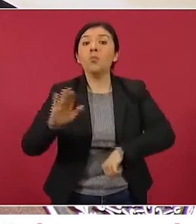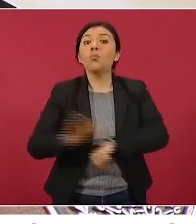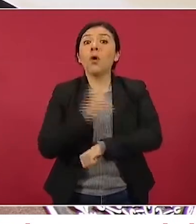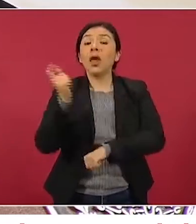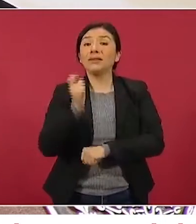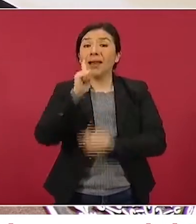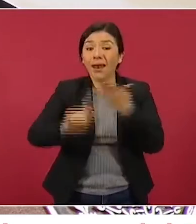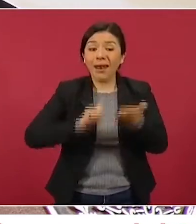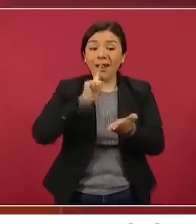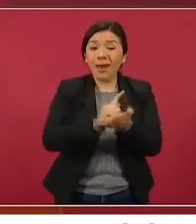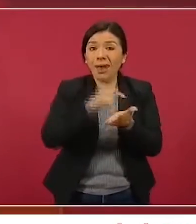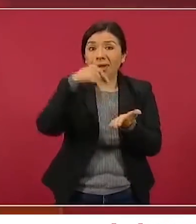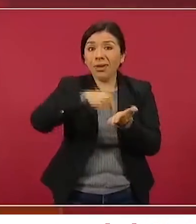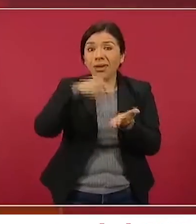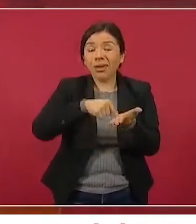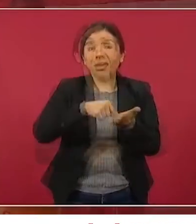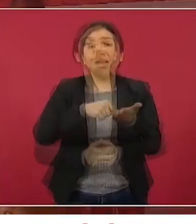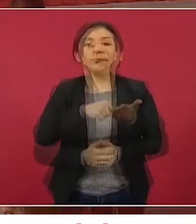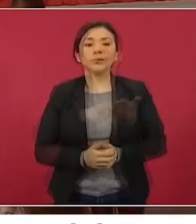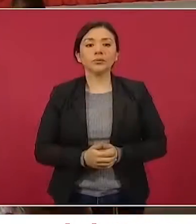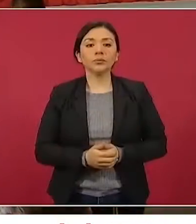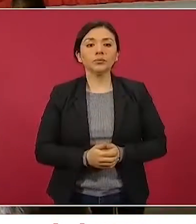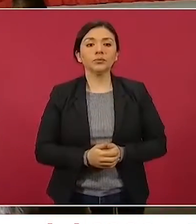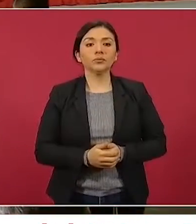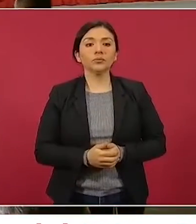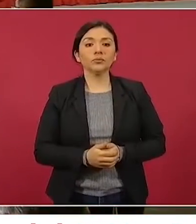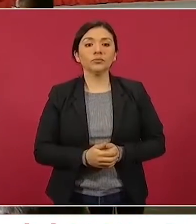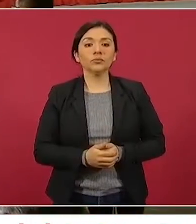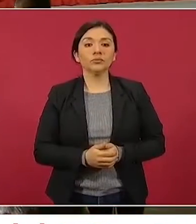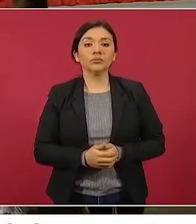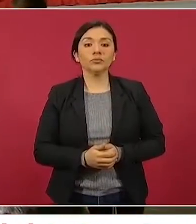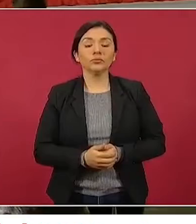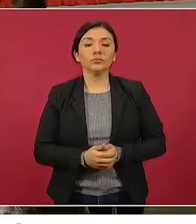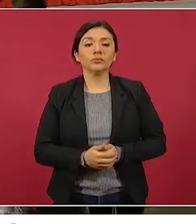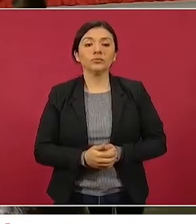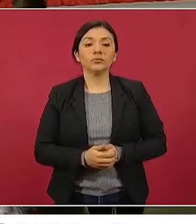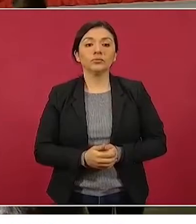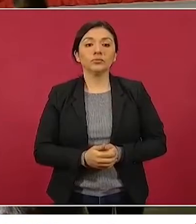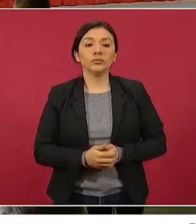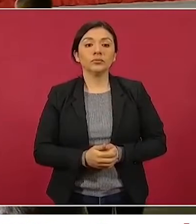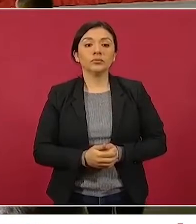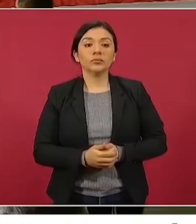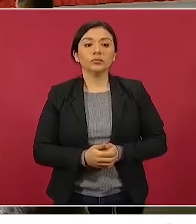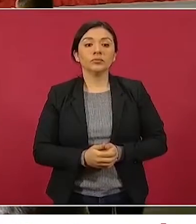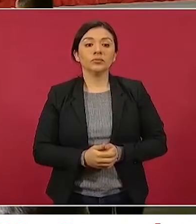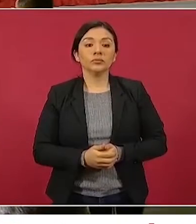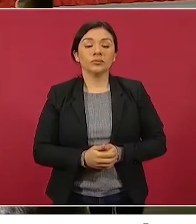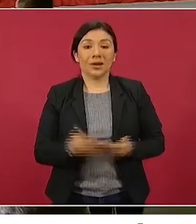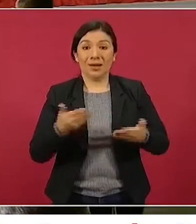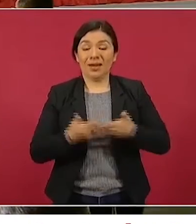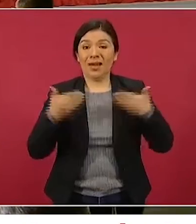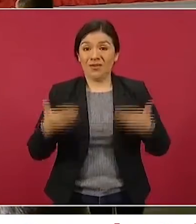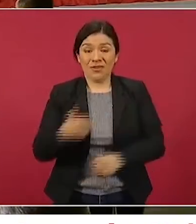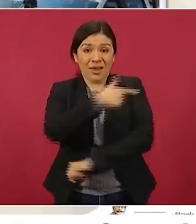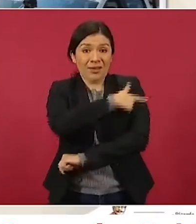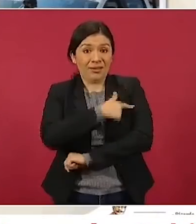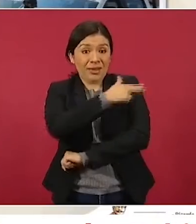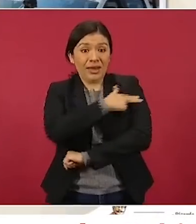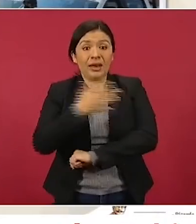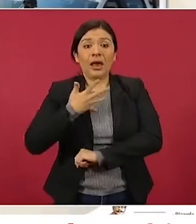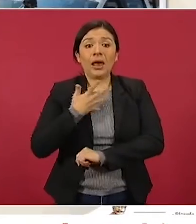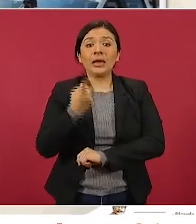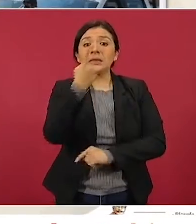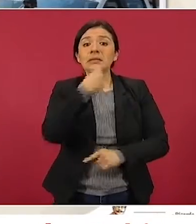nada, por encima de la ley nadie. Y el despliegue de la Guardia Nacional, el estado de fuerza actual de la Guardia Nacional son